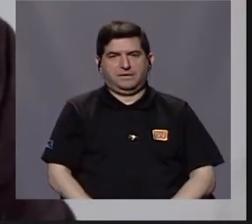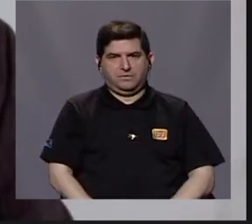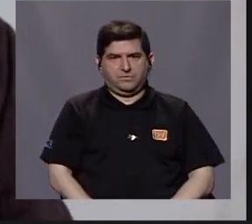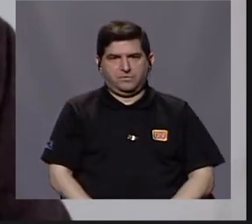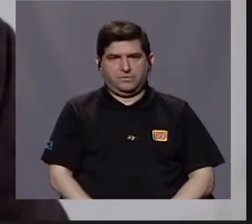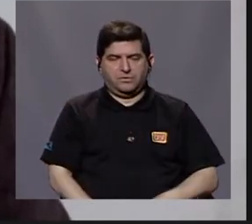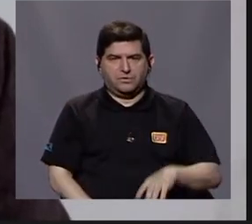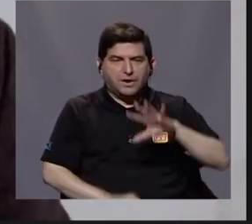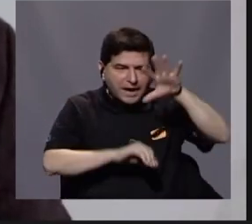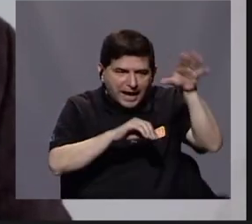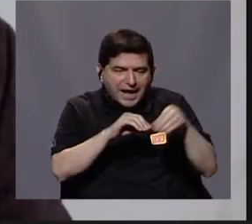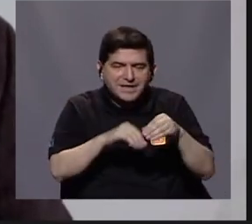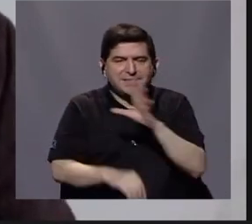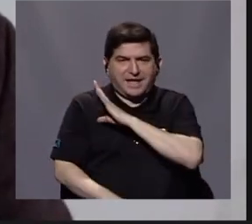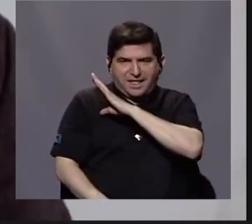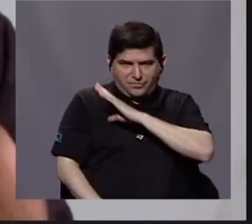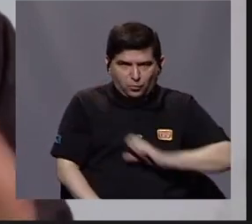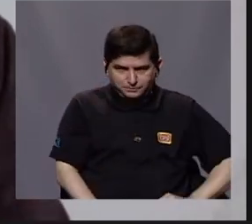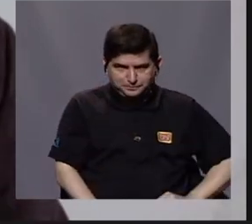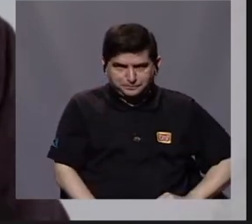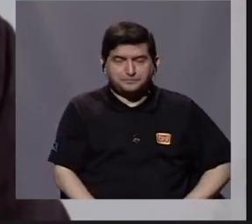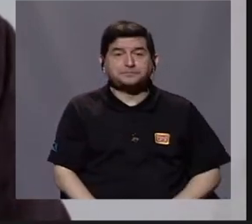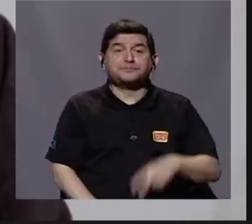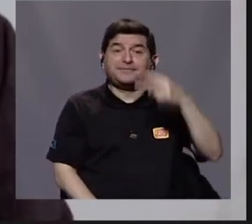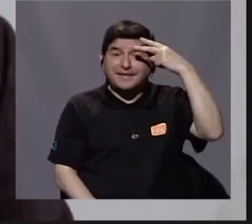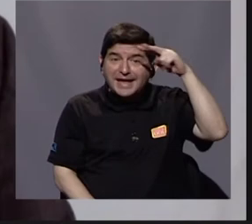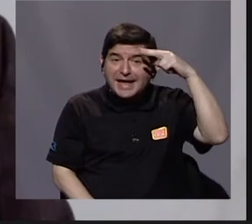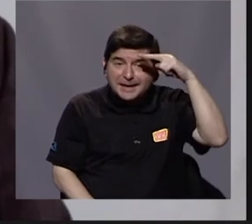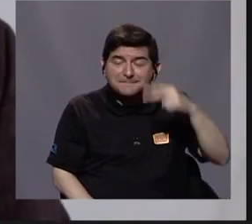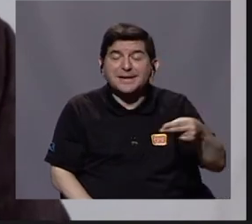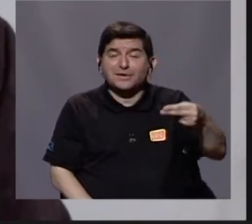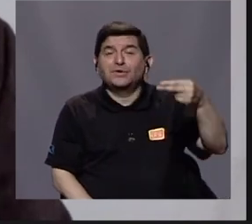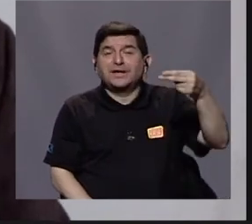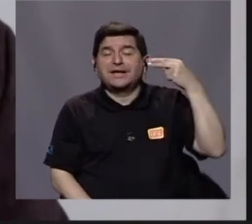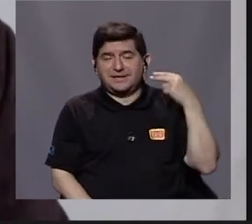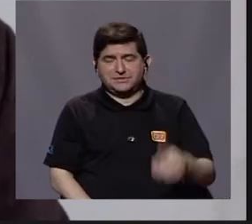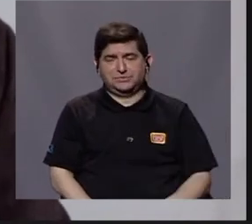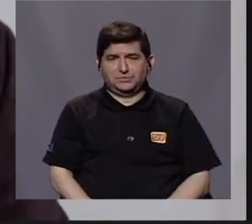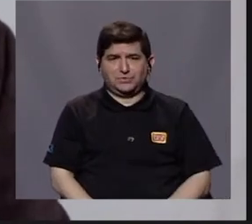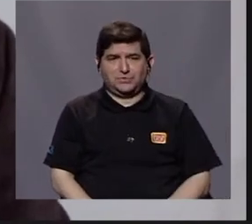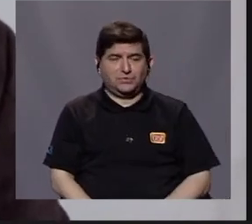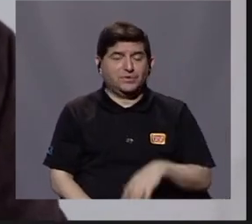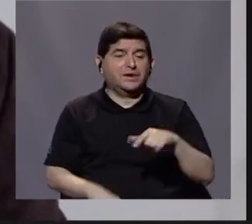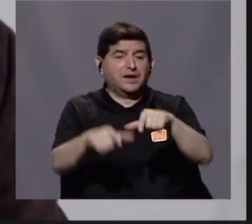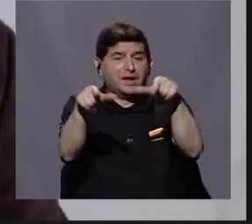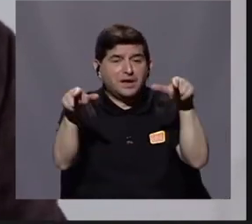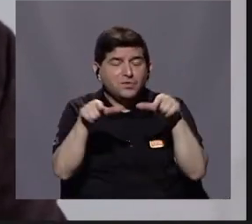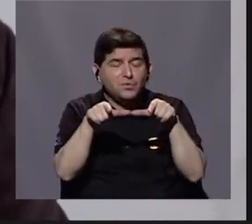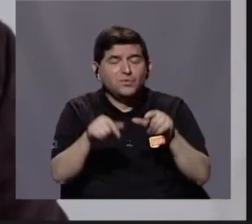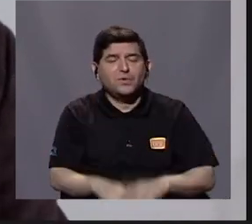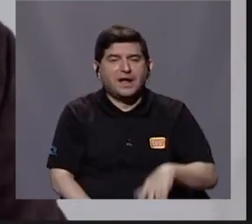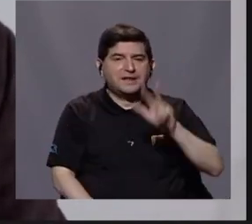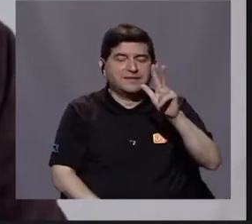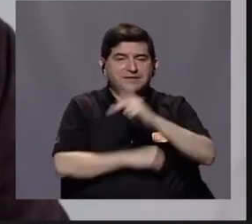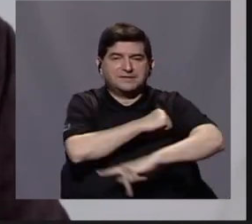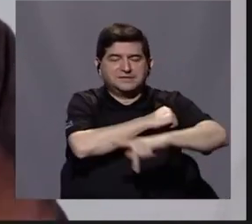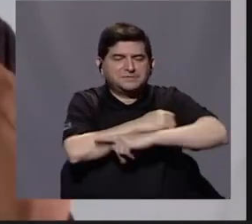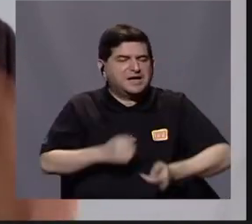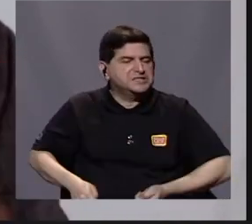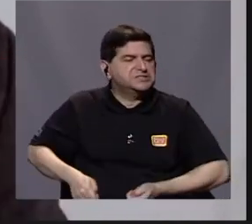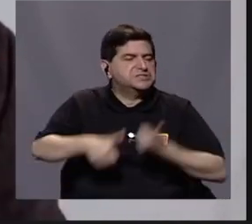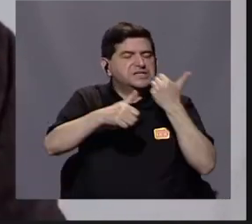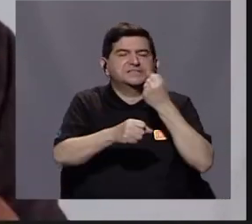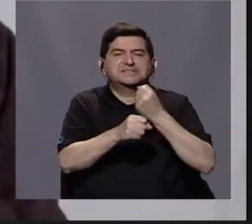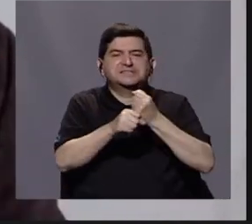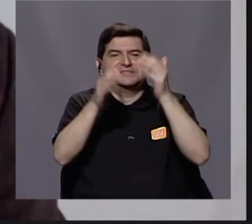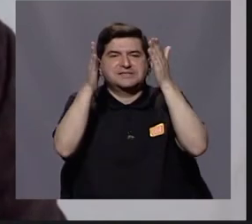pero lo sumo al tema de El Salvador, porque México históricamente había sido uno de los tres países expulsores de